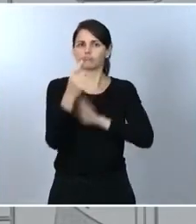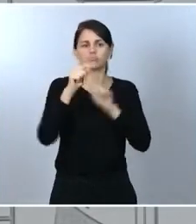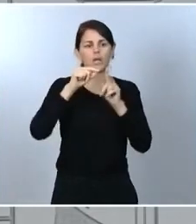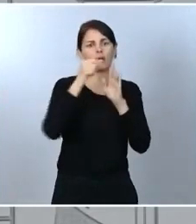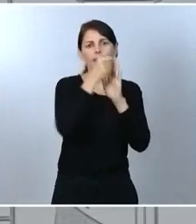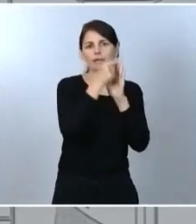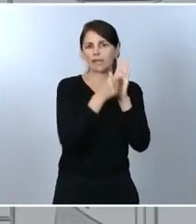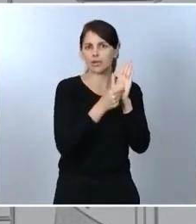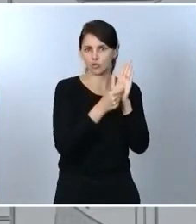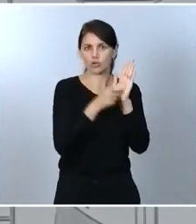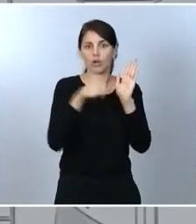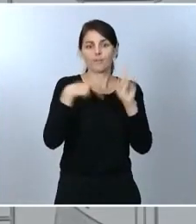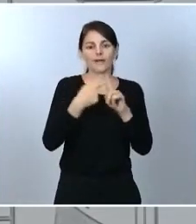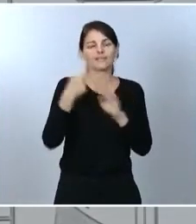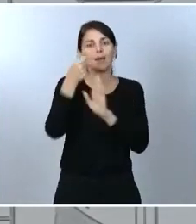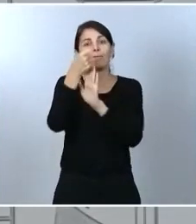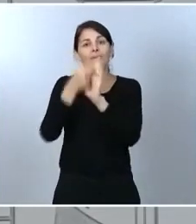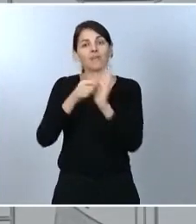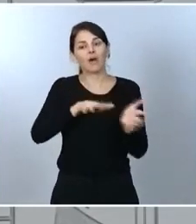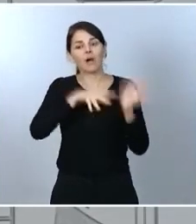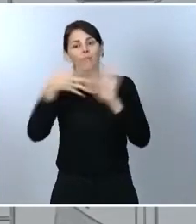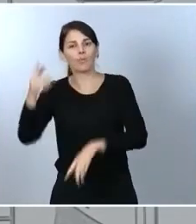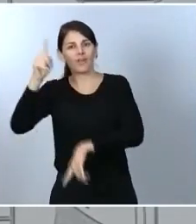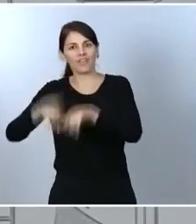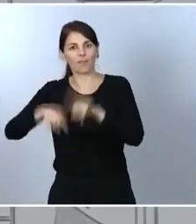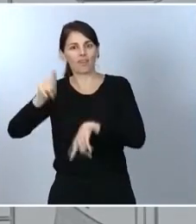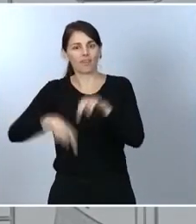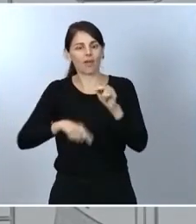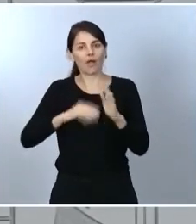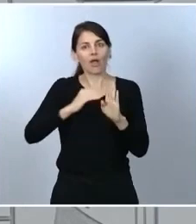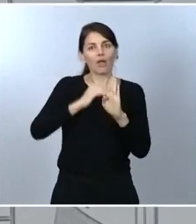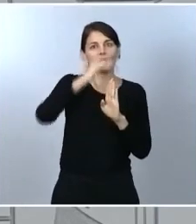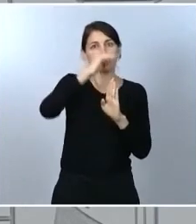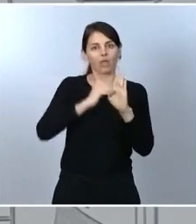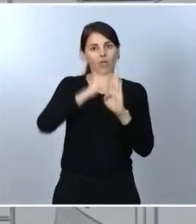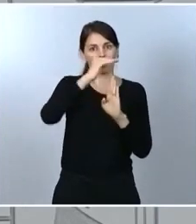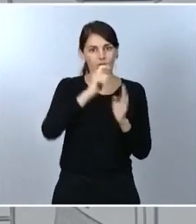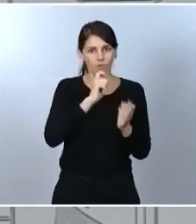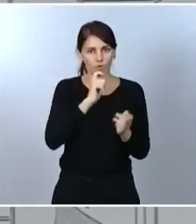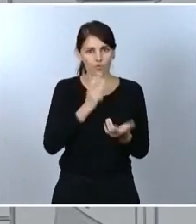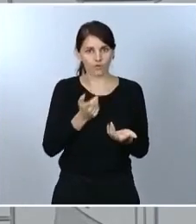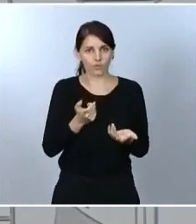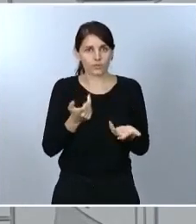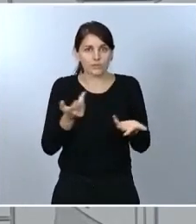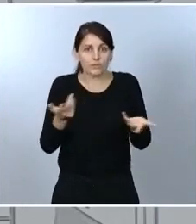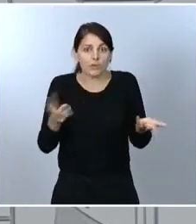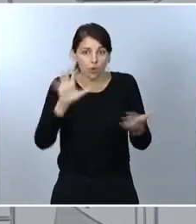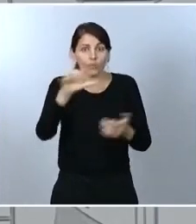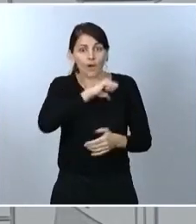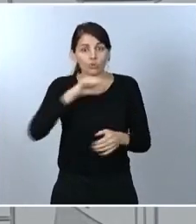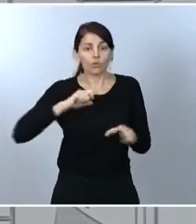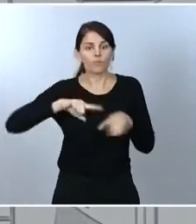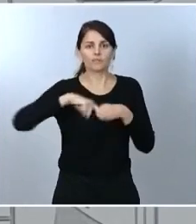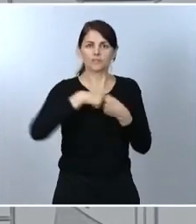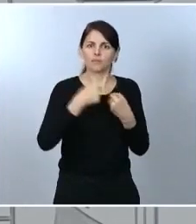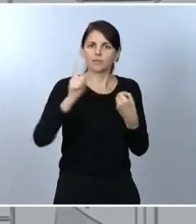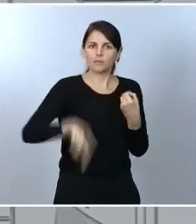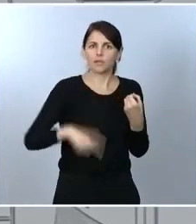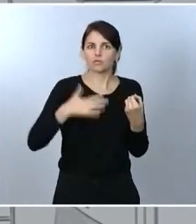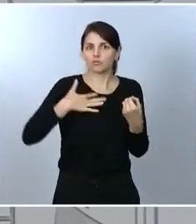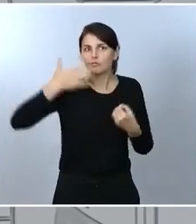indicadores, de su evolución y, por tanto, a mí no me cabe ninguna duda de que las comunidades autónomas en el seno del Consejo Interterritorial